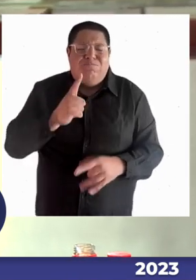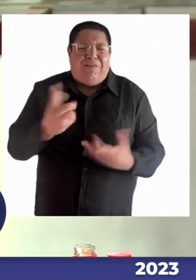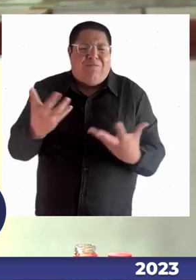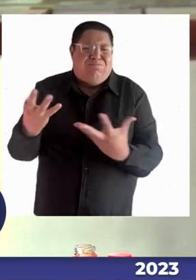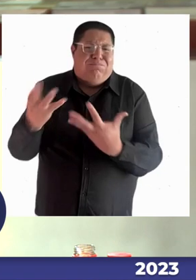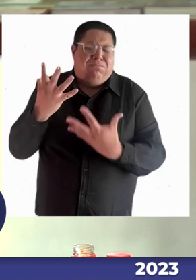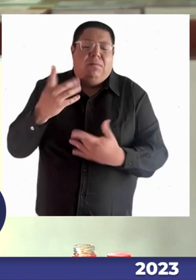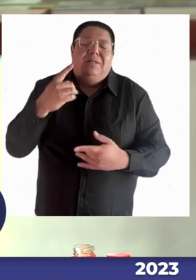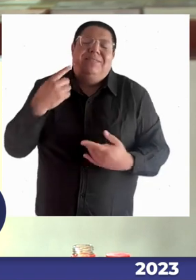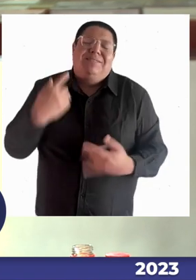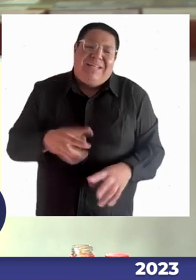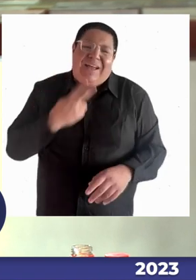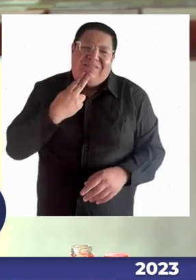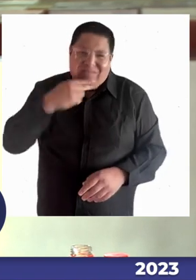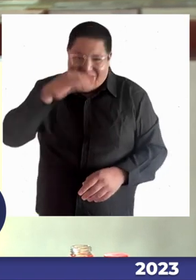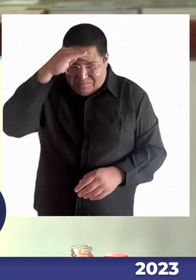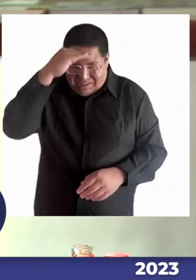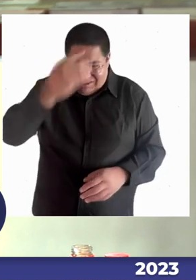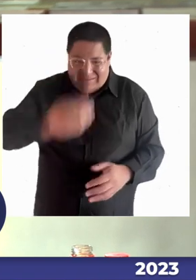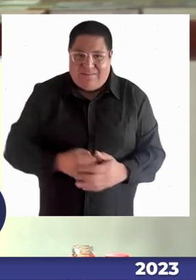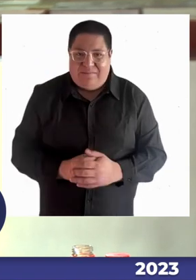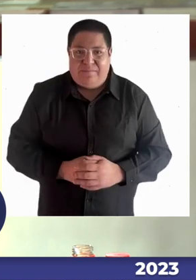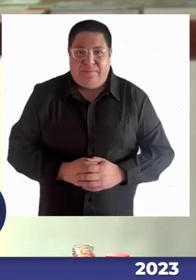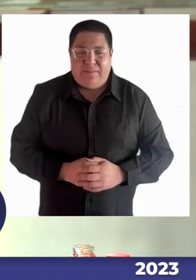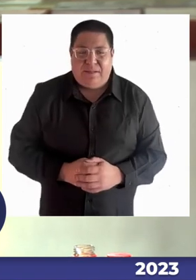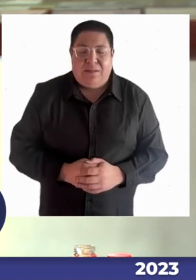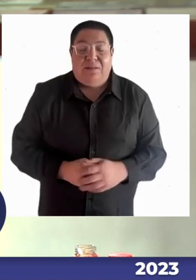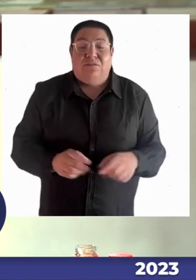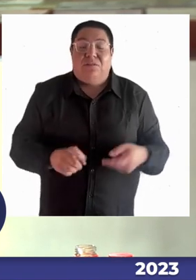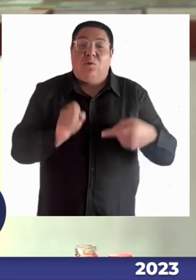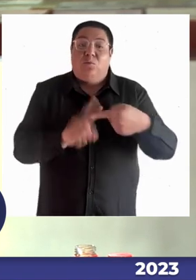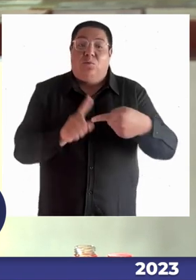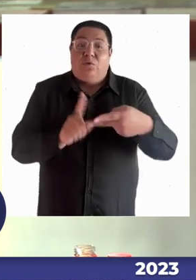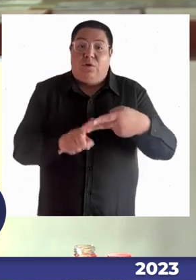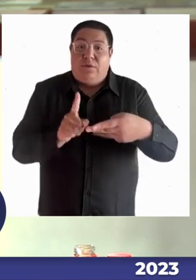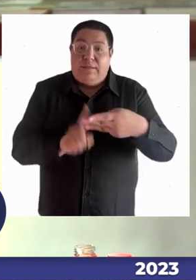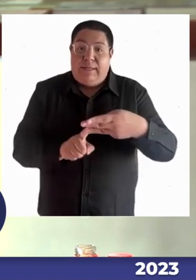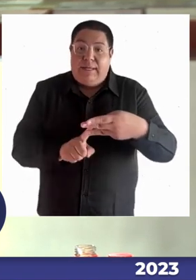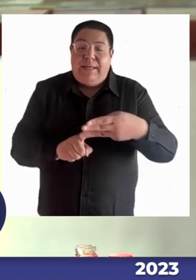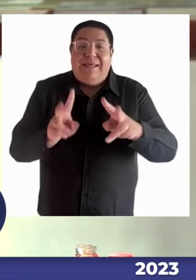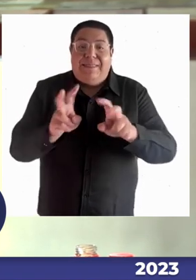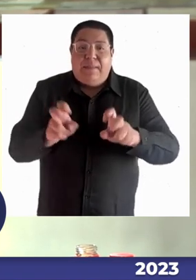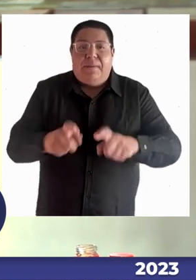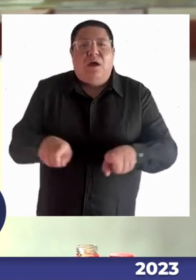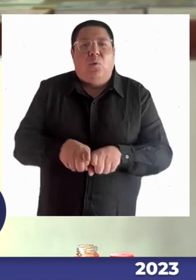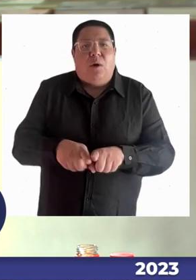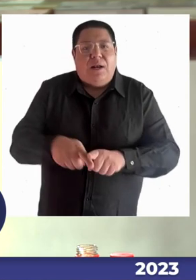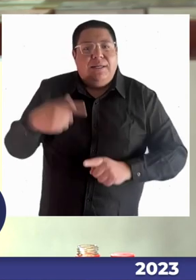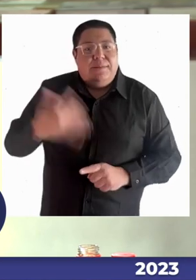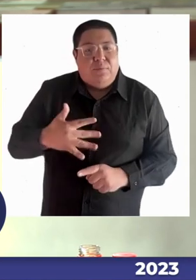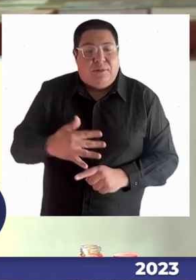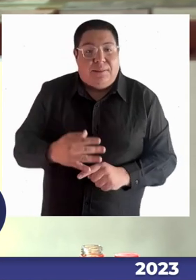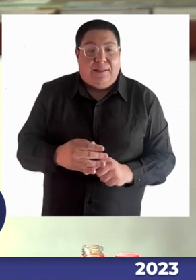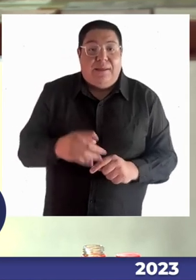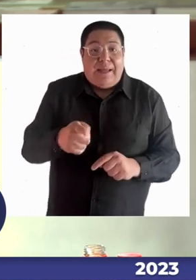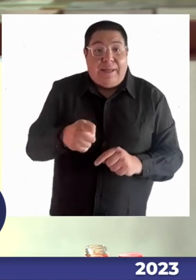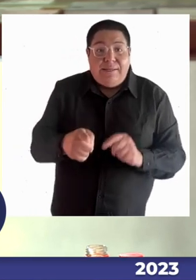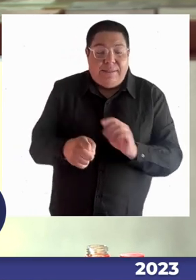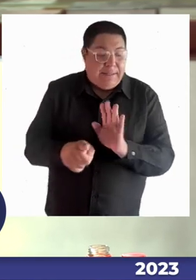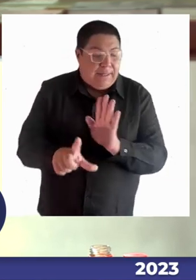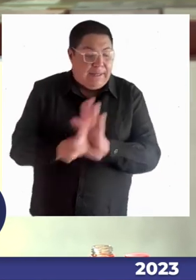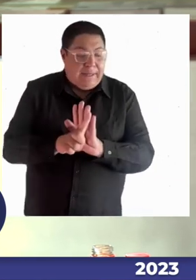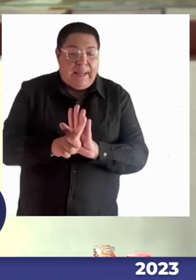inédito, porque no en general en los proyectos o en las leyes se consagra como prioritario que las organizaciones estén ahí.